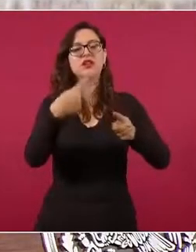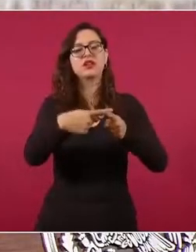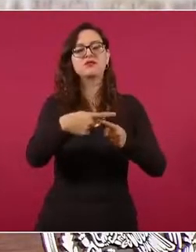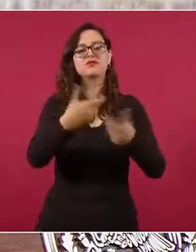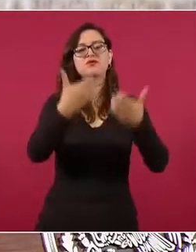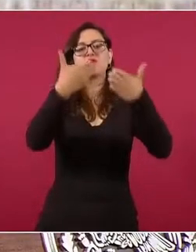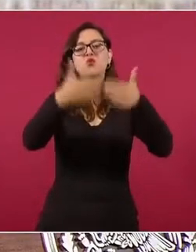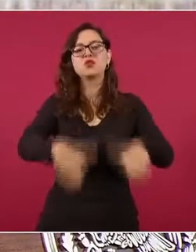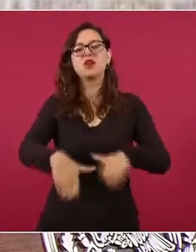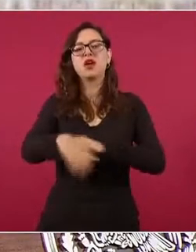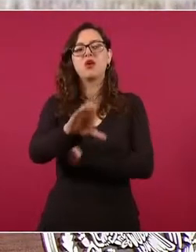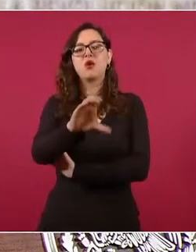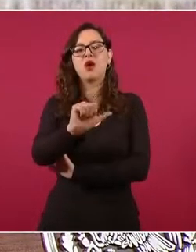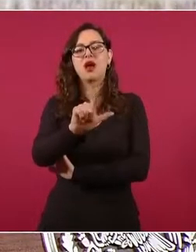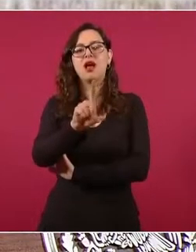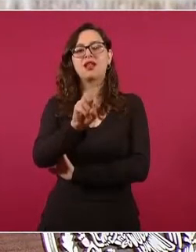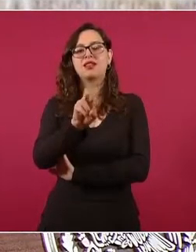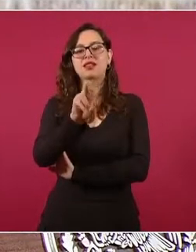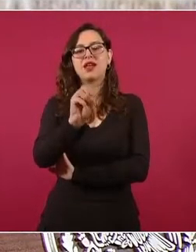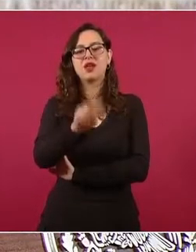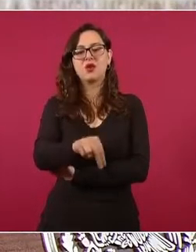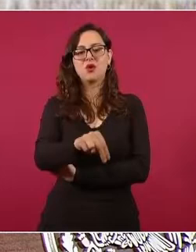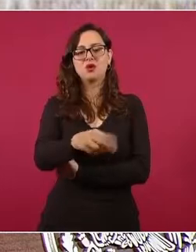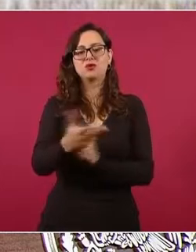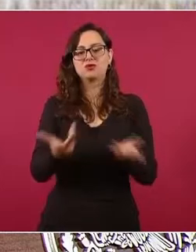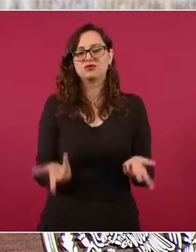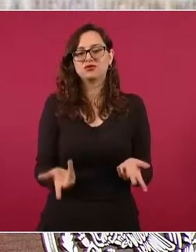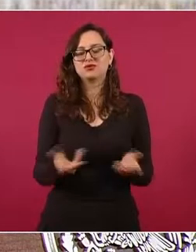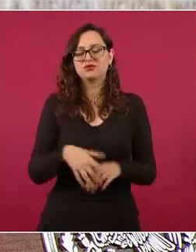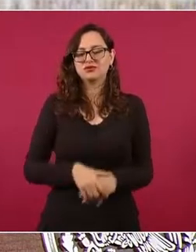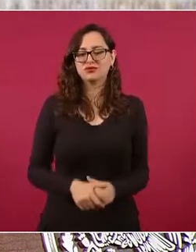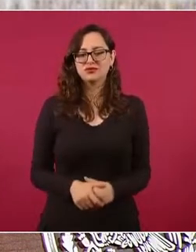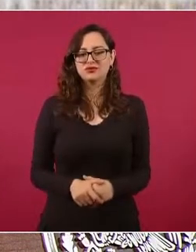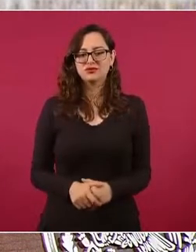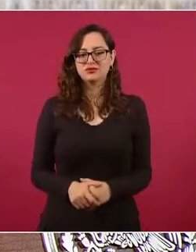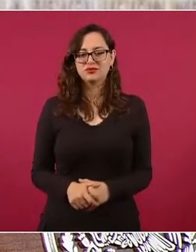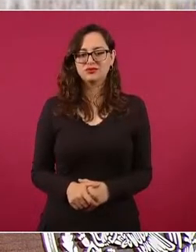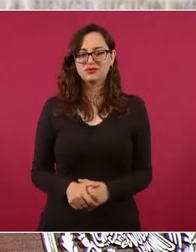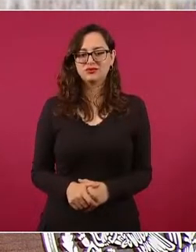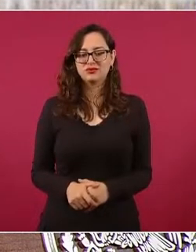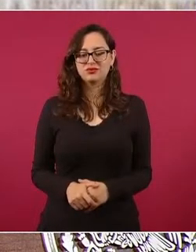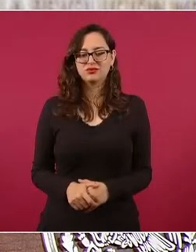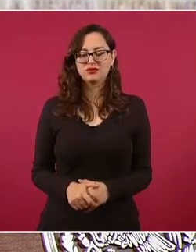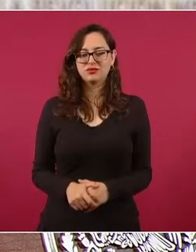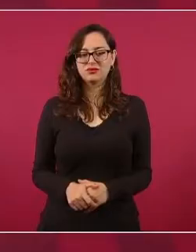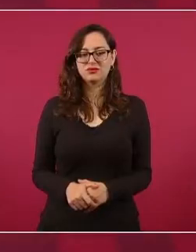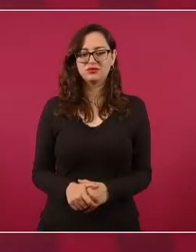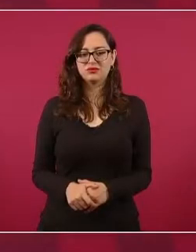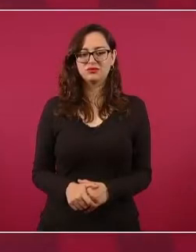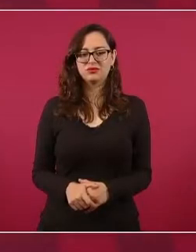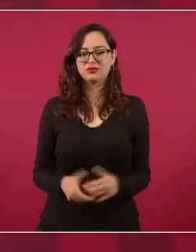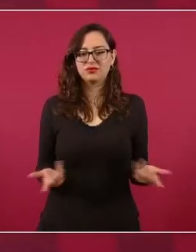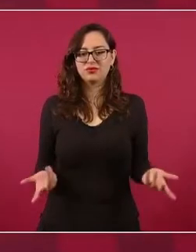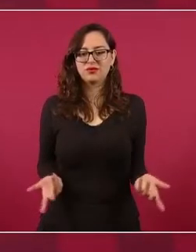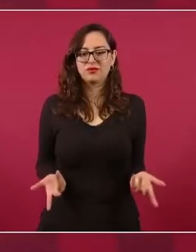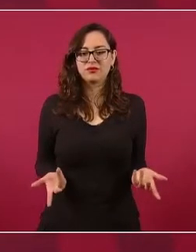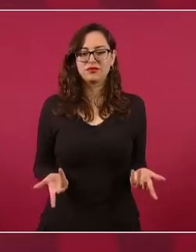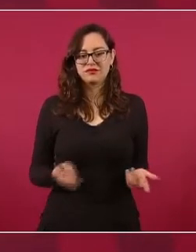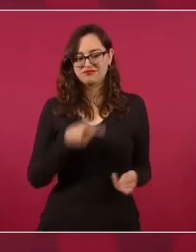y de Brando, junto